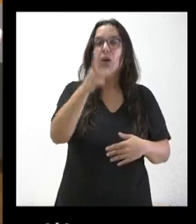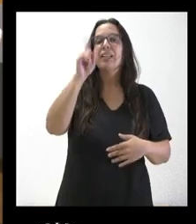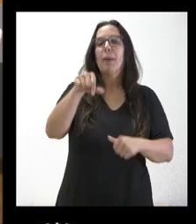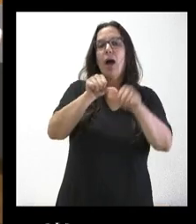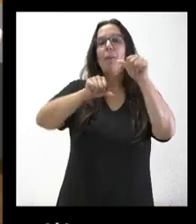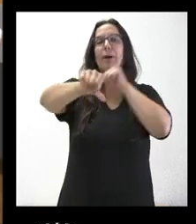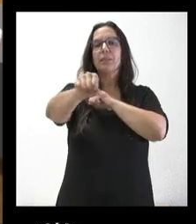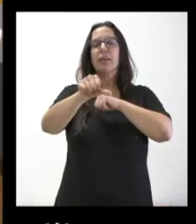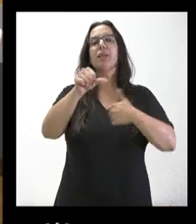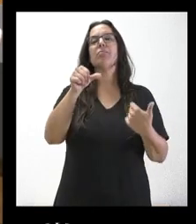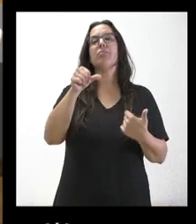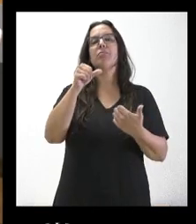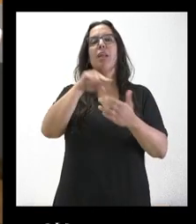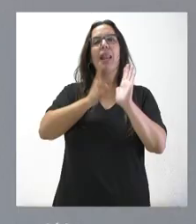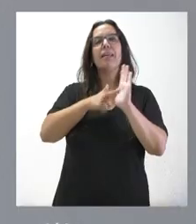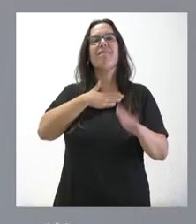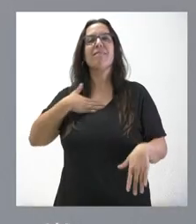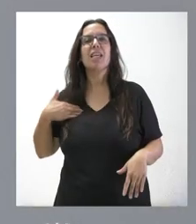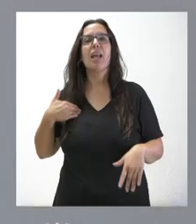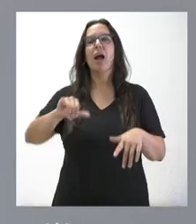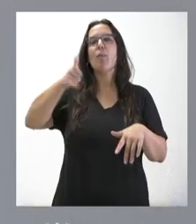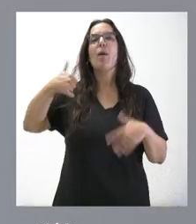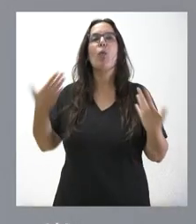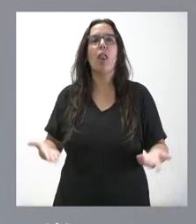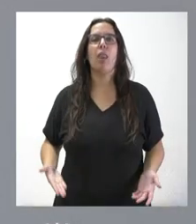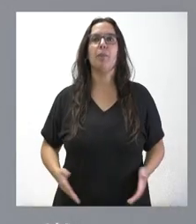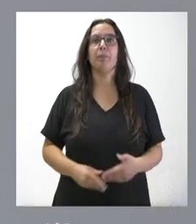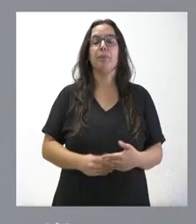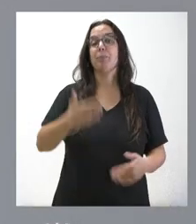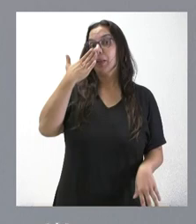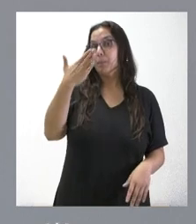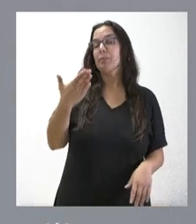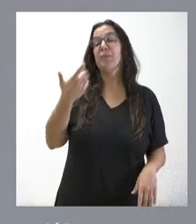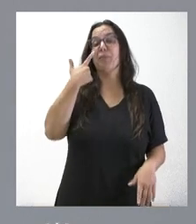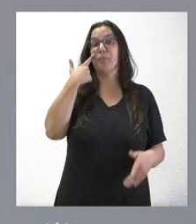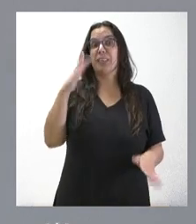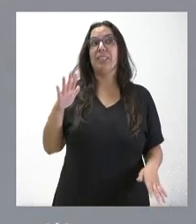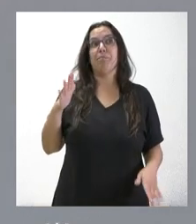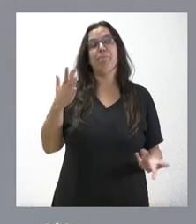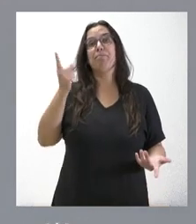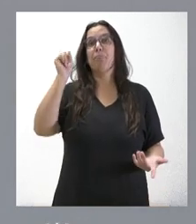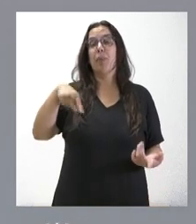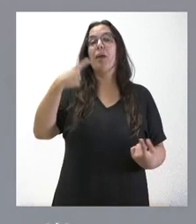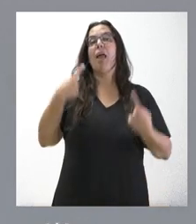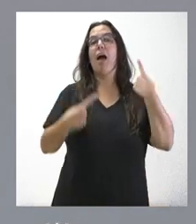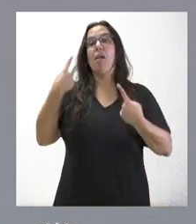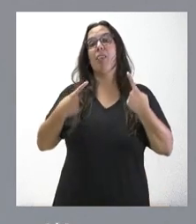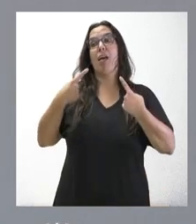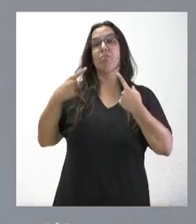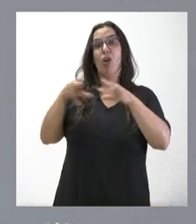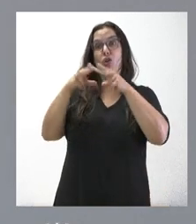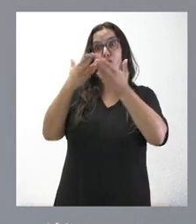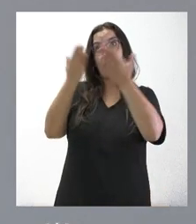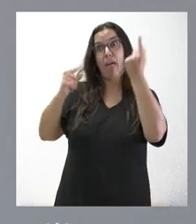ya de cara al siguiente curso? Gracias. La verdad es que fíjese usted que también a veces hay el debate social del